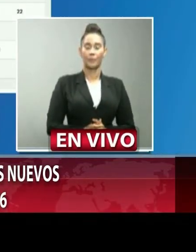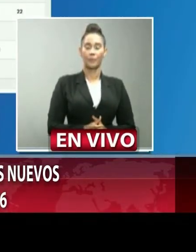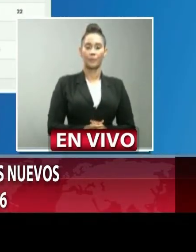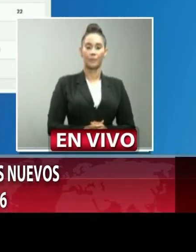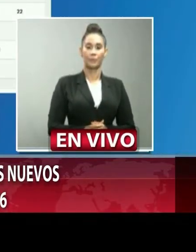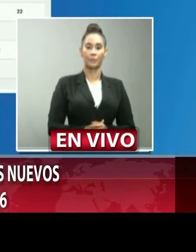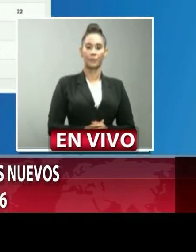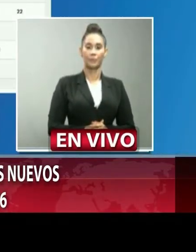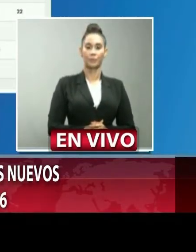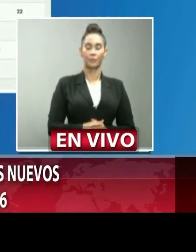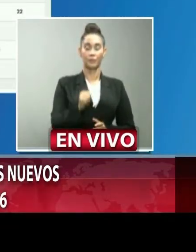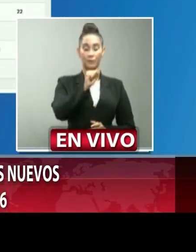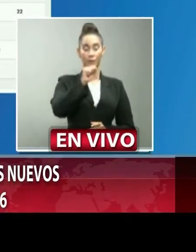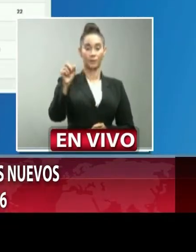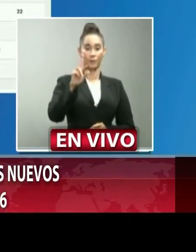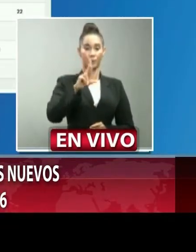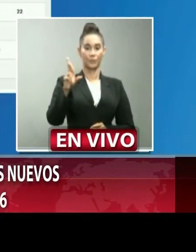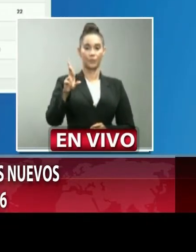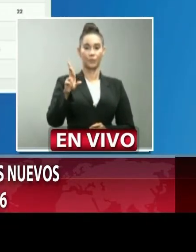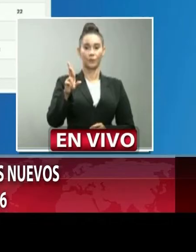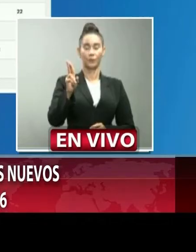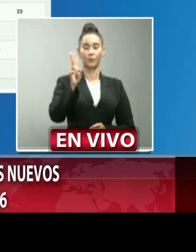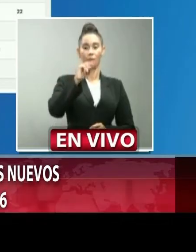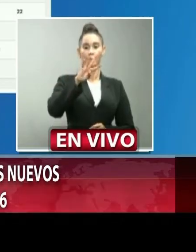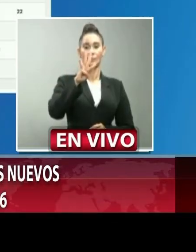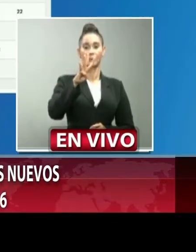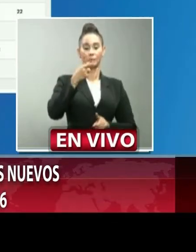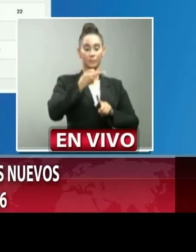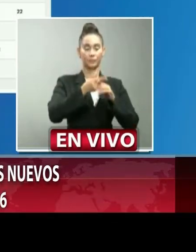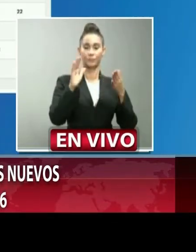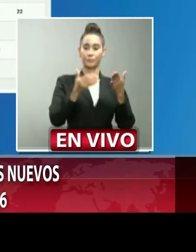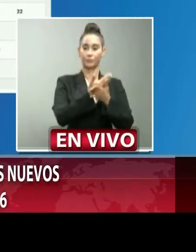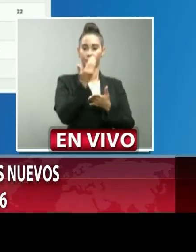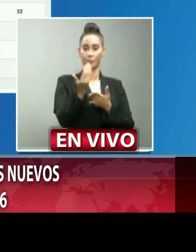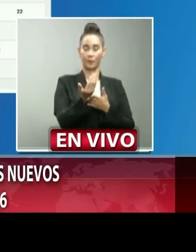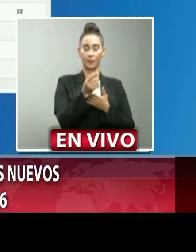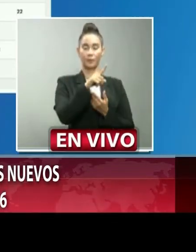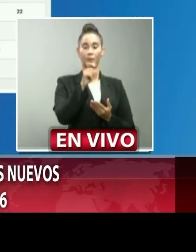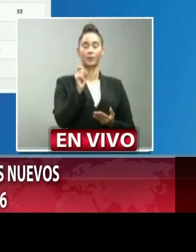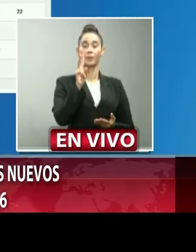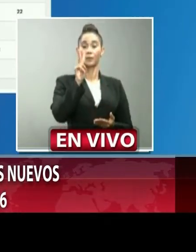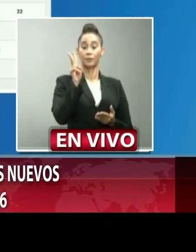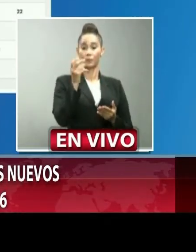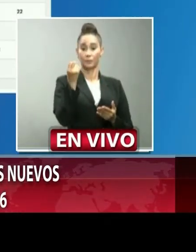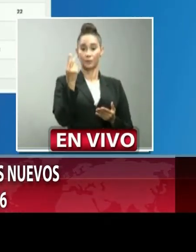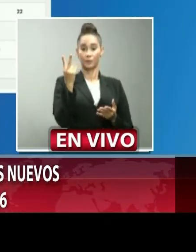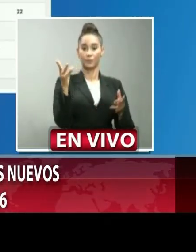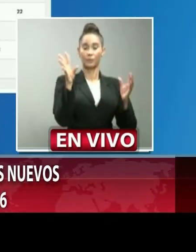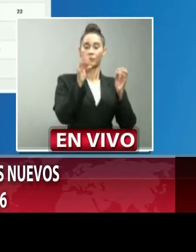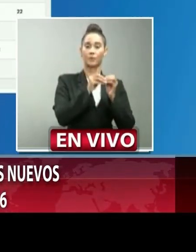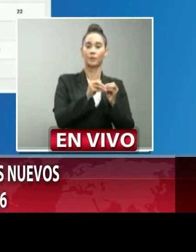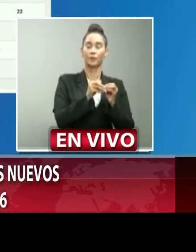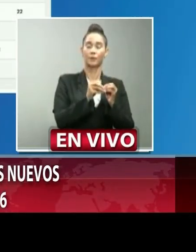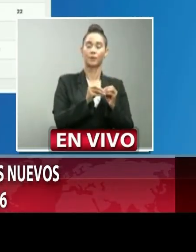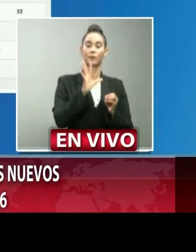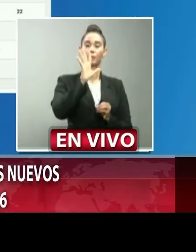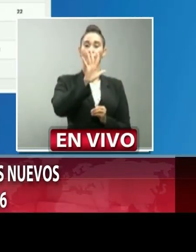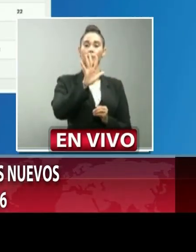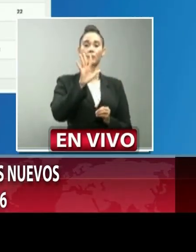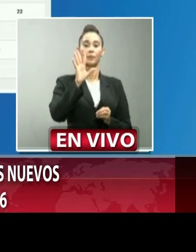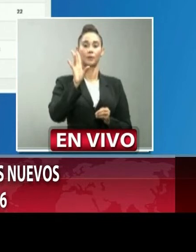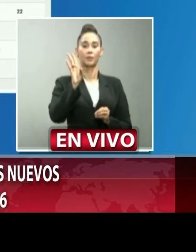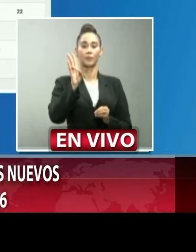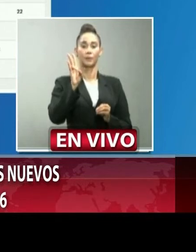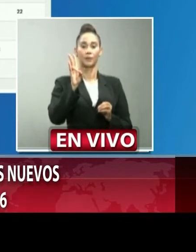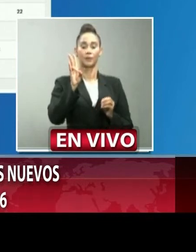Santiago Santiago Rodríguez 24 casos nuevos 112 acumulados 57